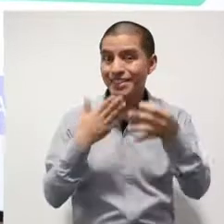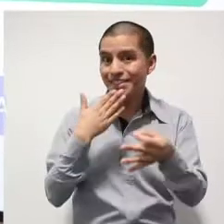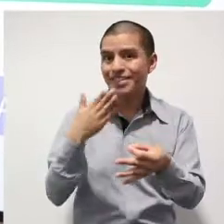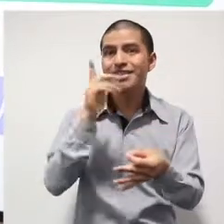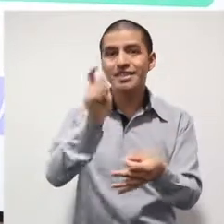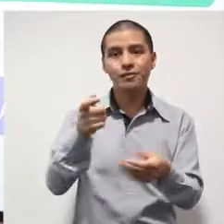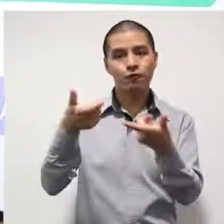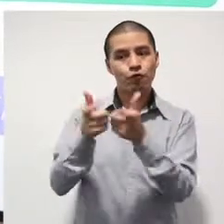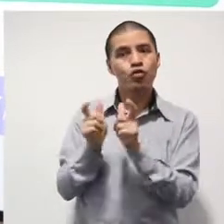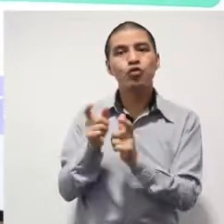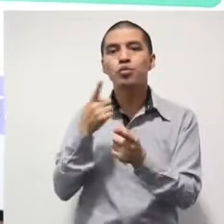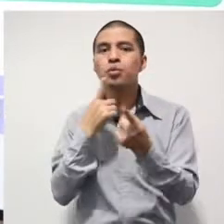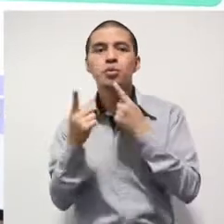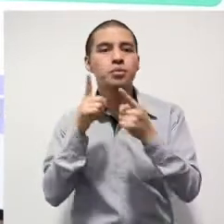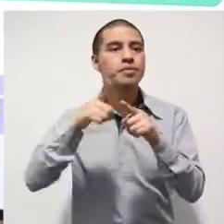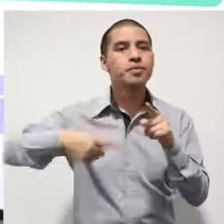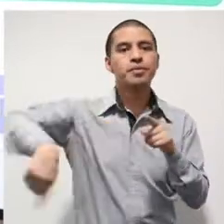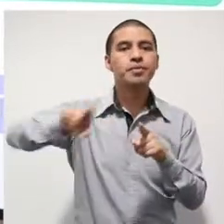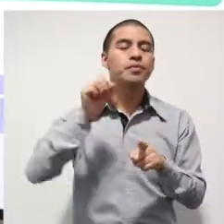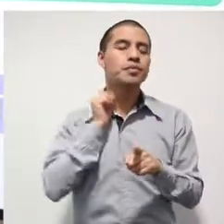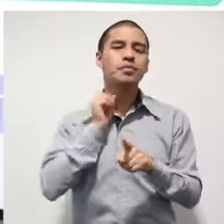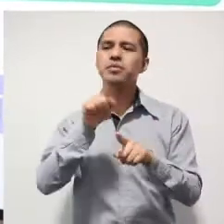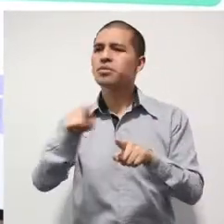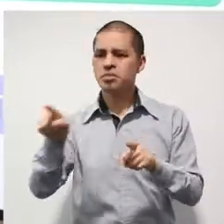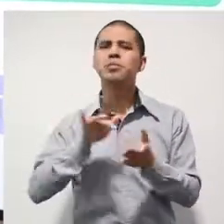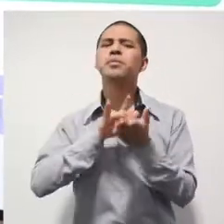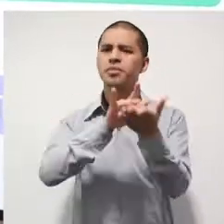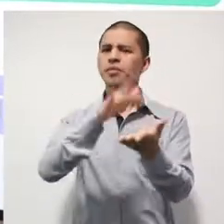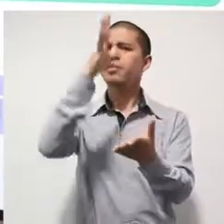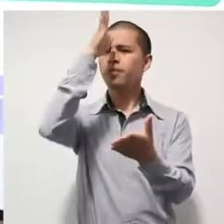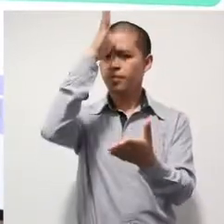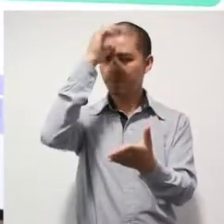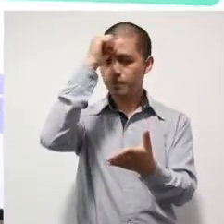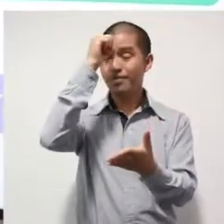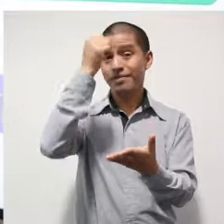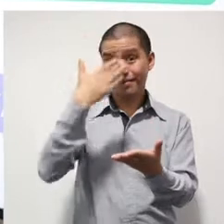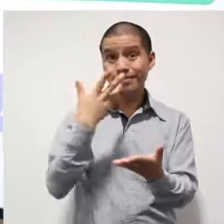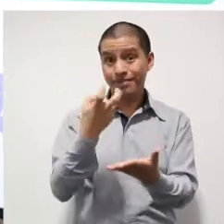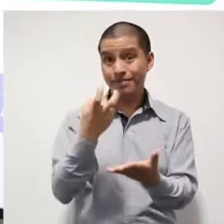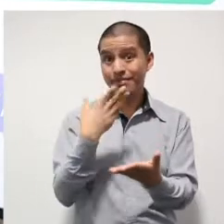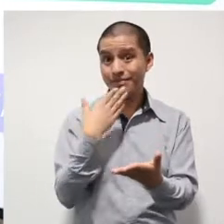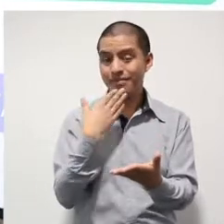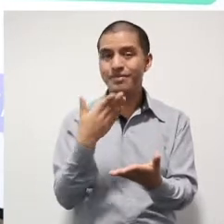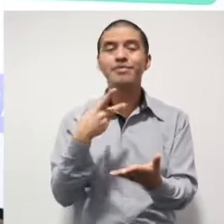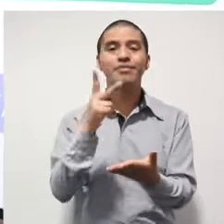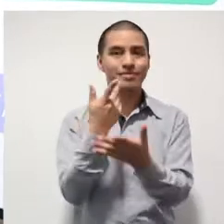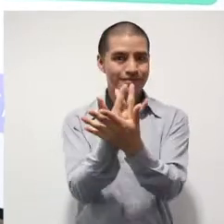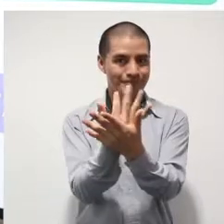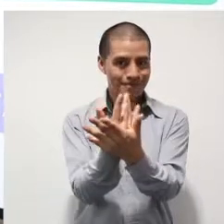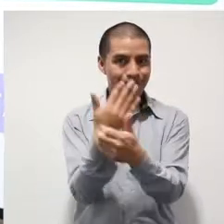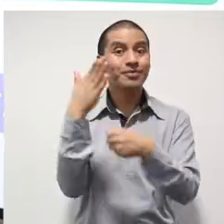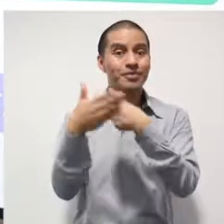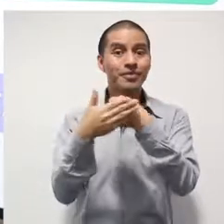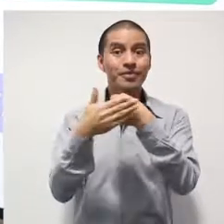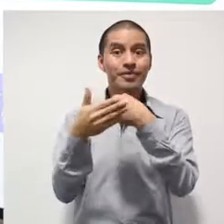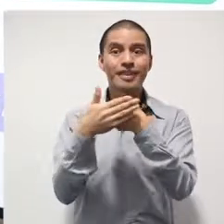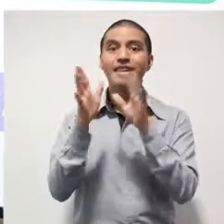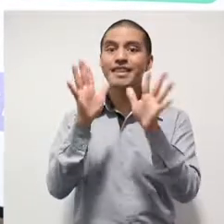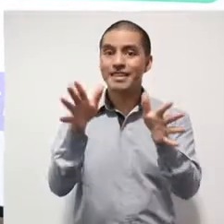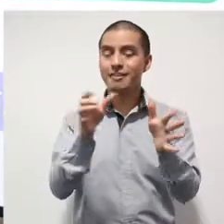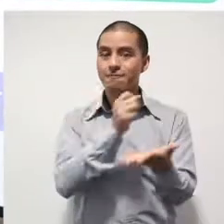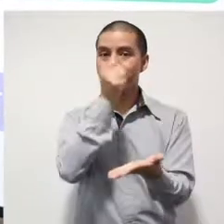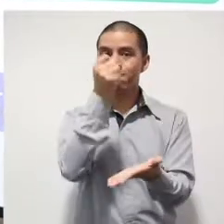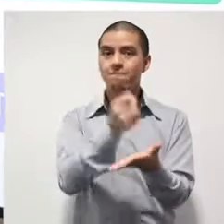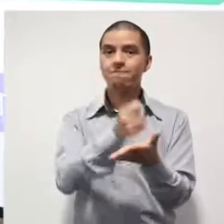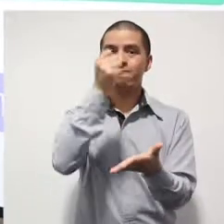es que prácticamente todos los grupos parlamentarios la apoyaron, están de acuerdo y que pronto pudiéramos tener